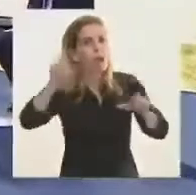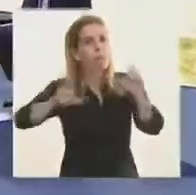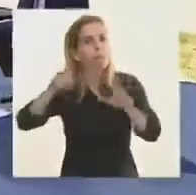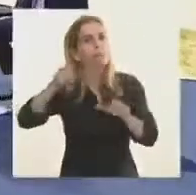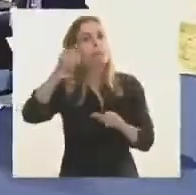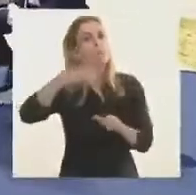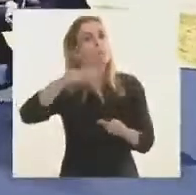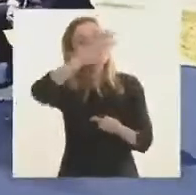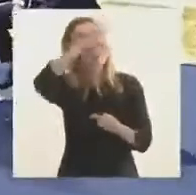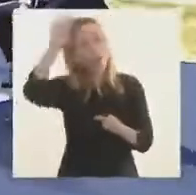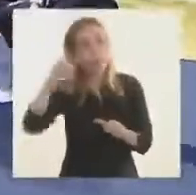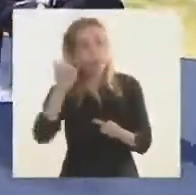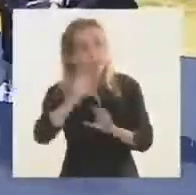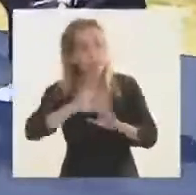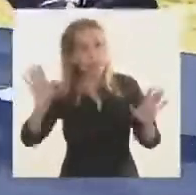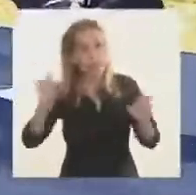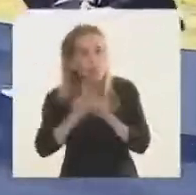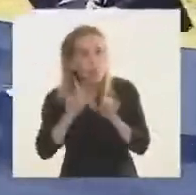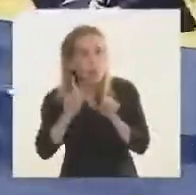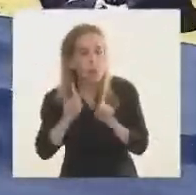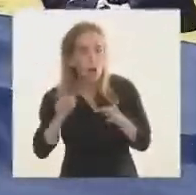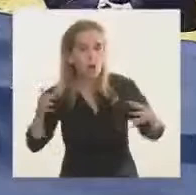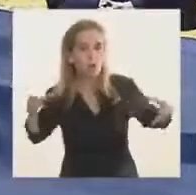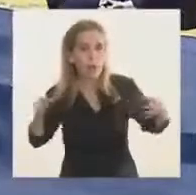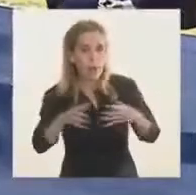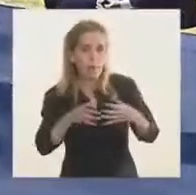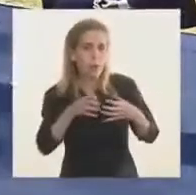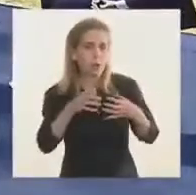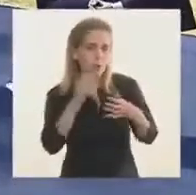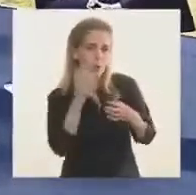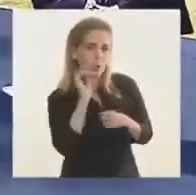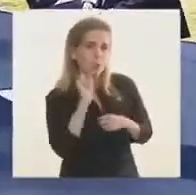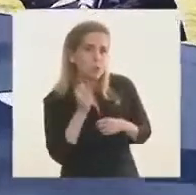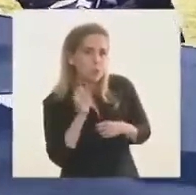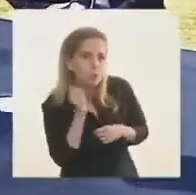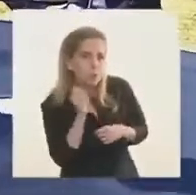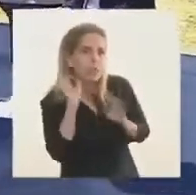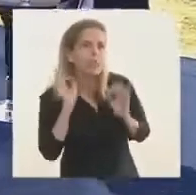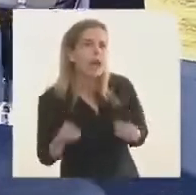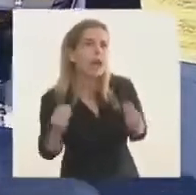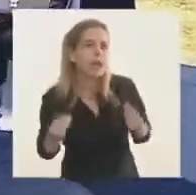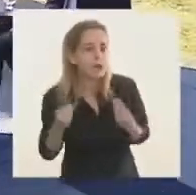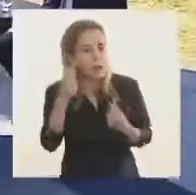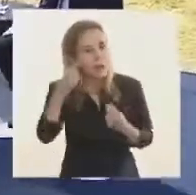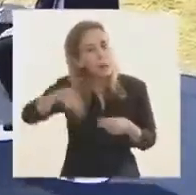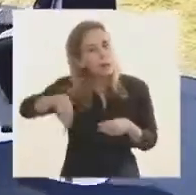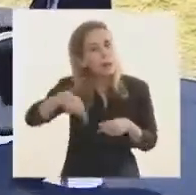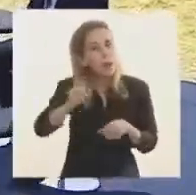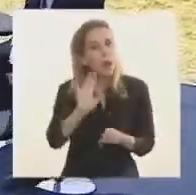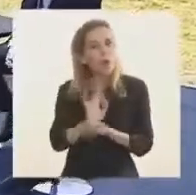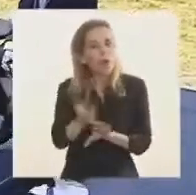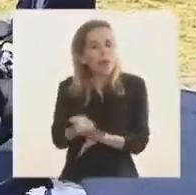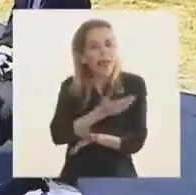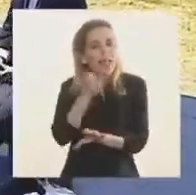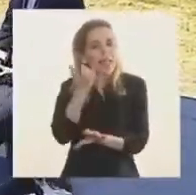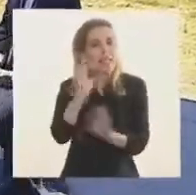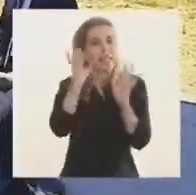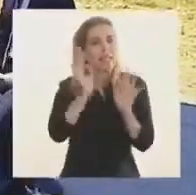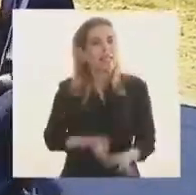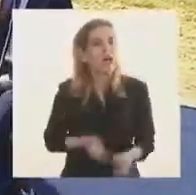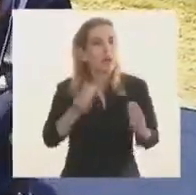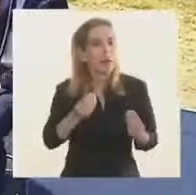provincias, donde ya estos equipos vieron lo que sucedió, nos anticipa situaciones que nos van permitiendo